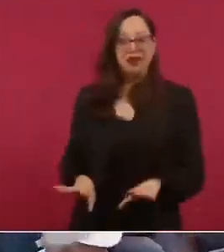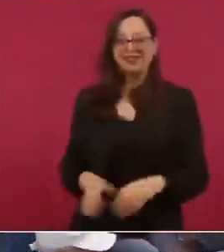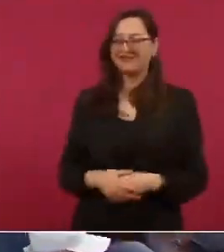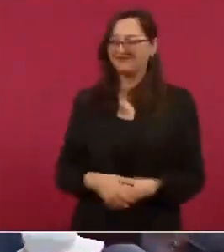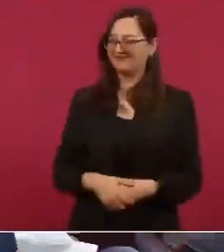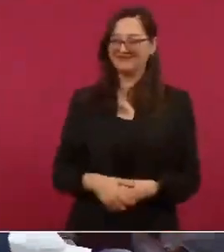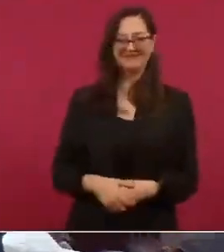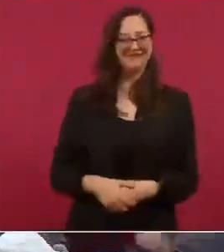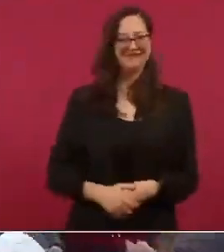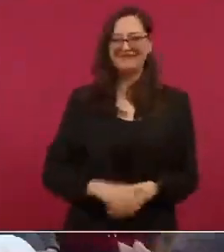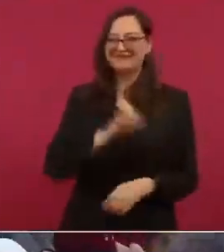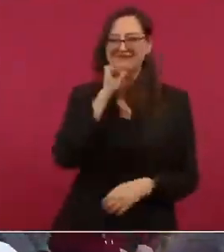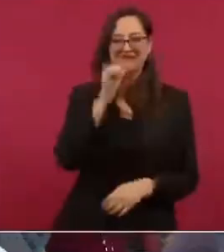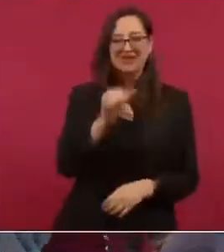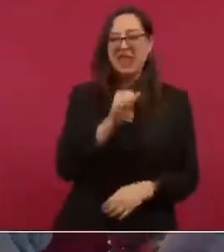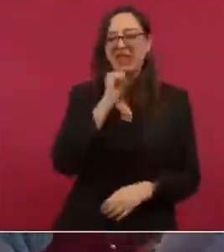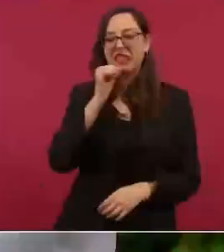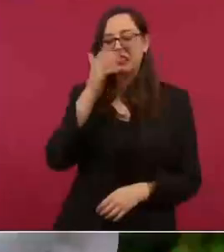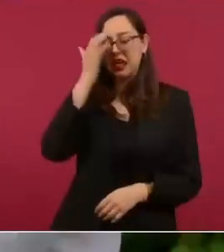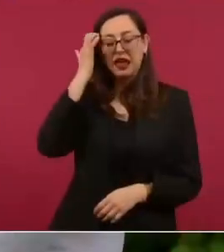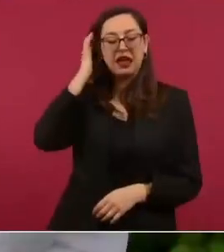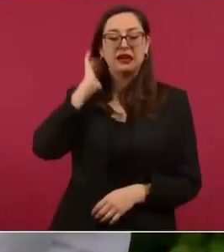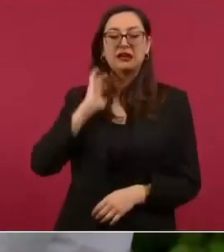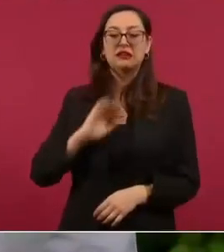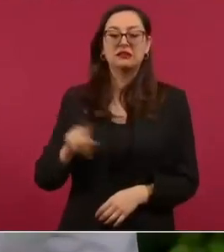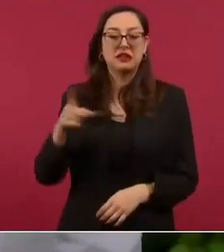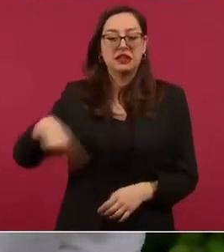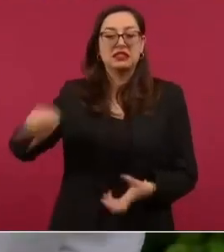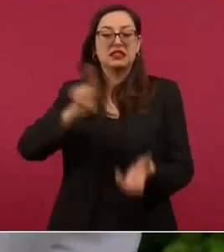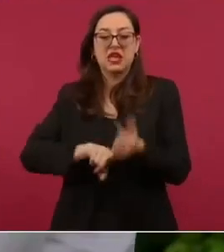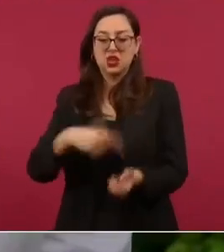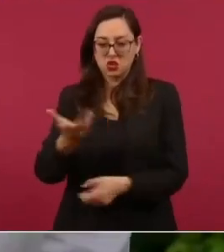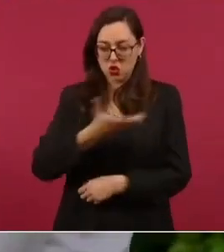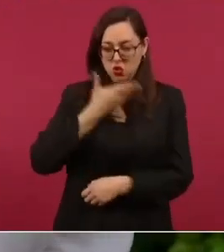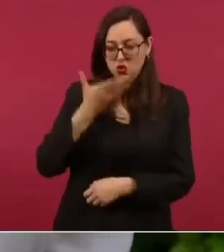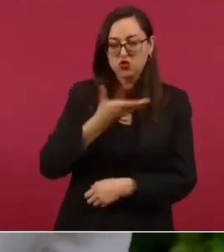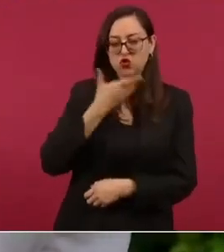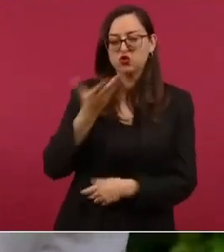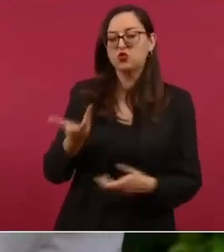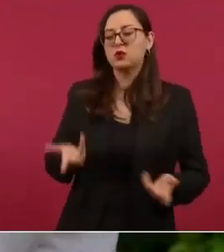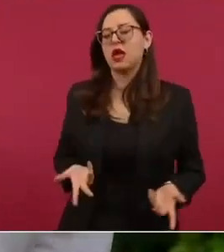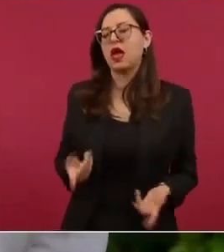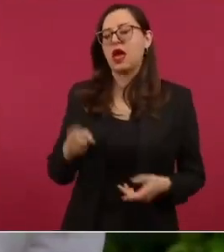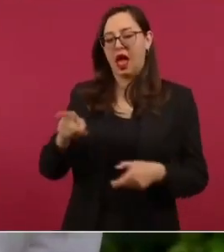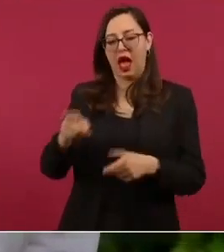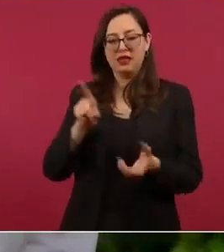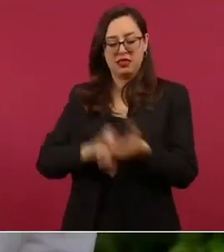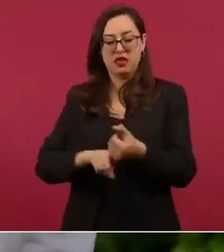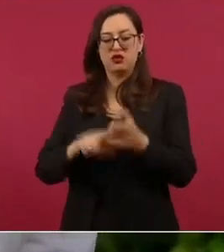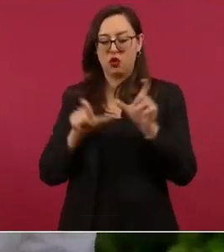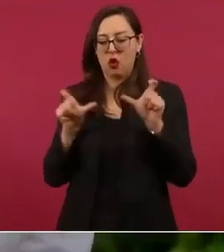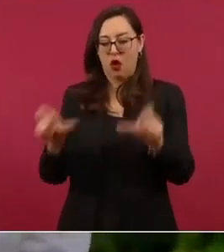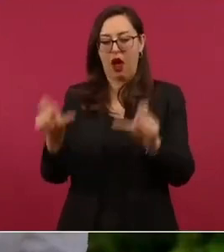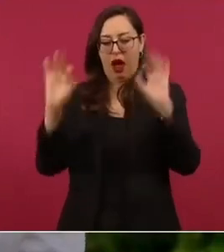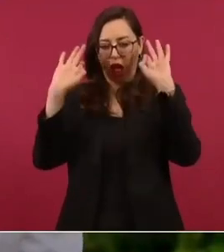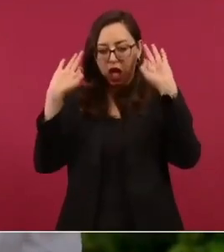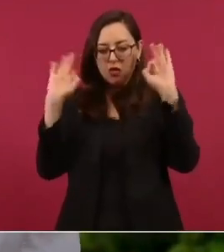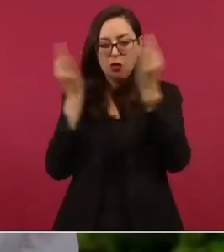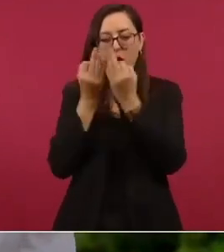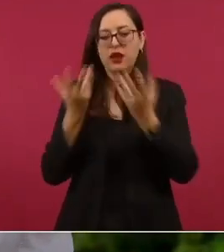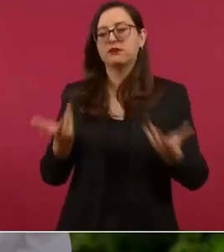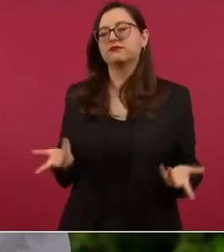que ayúdame si ya llegaste si somos amigos si